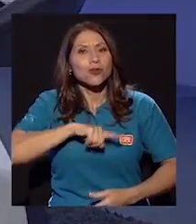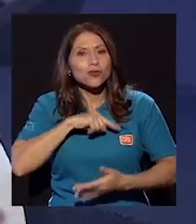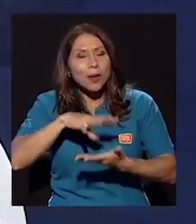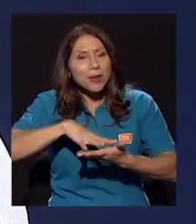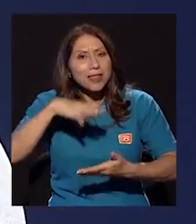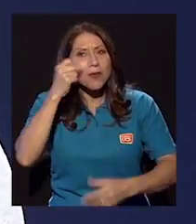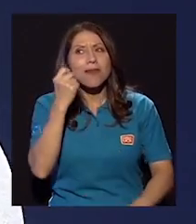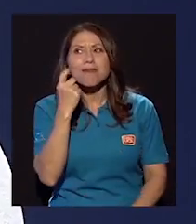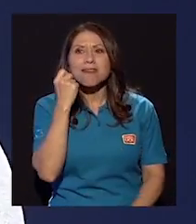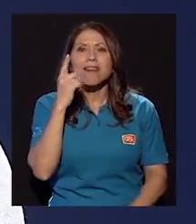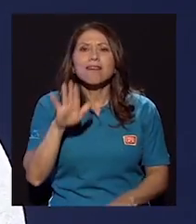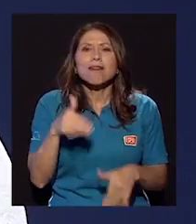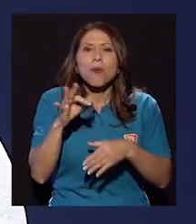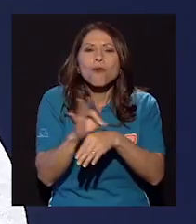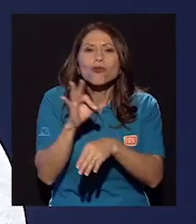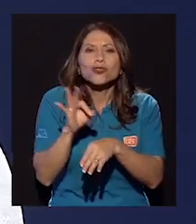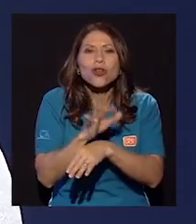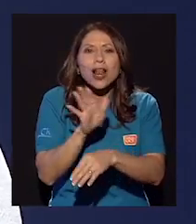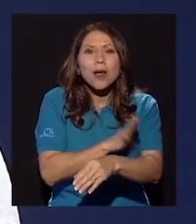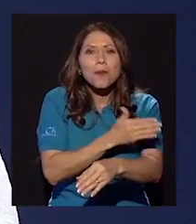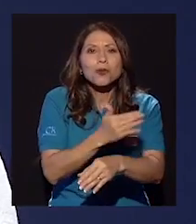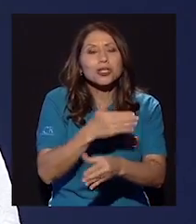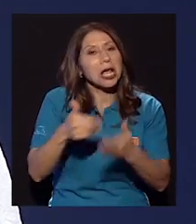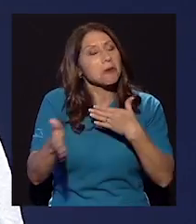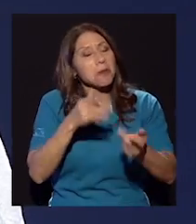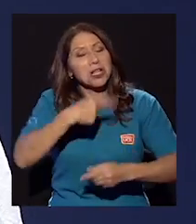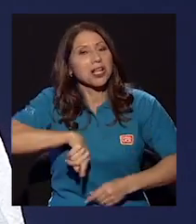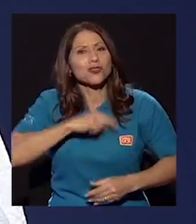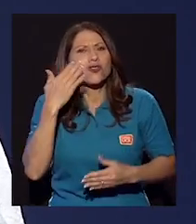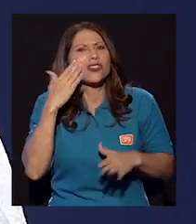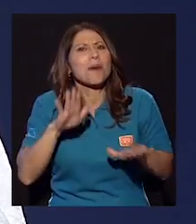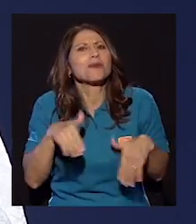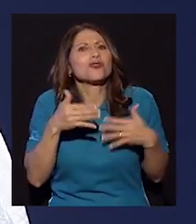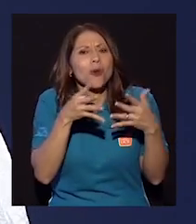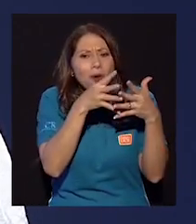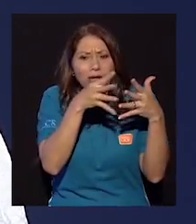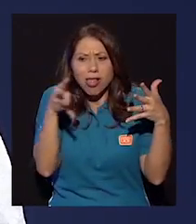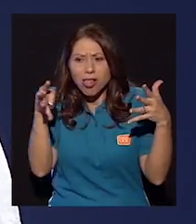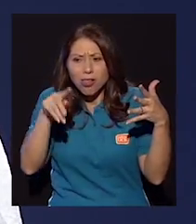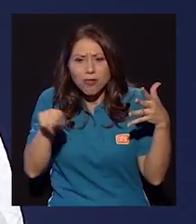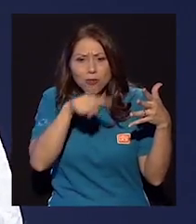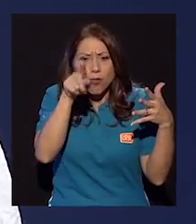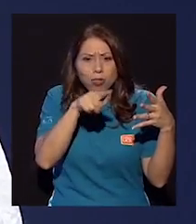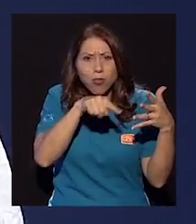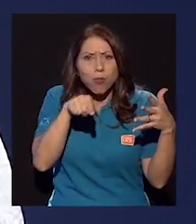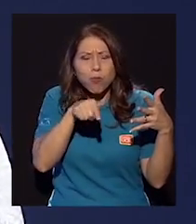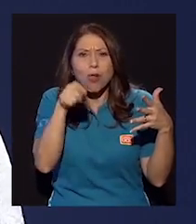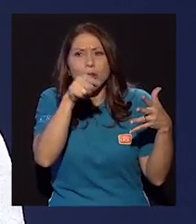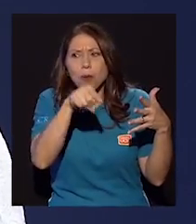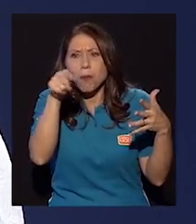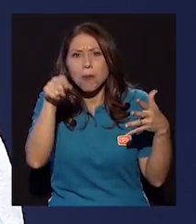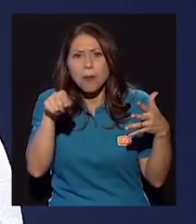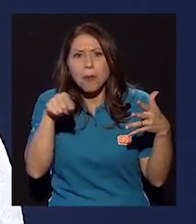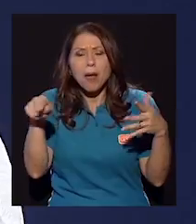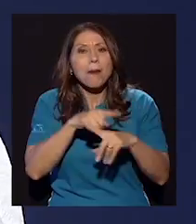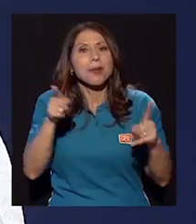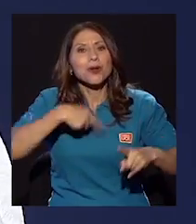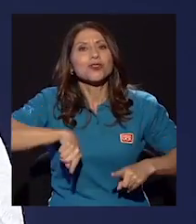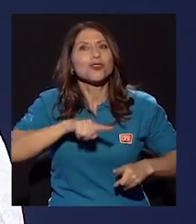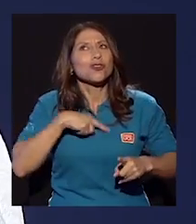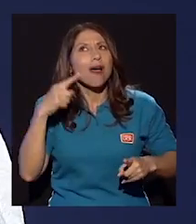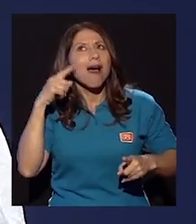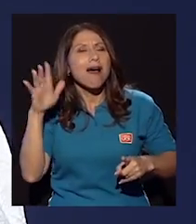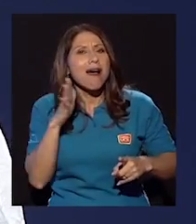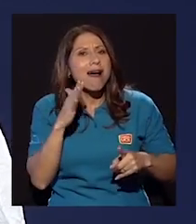música, aunque no podamos ponerles nombres a las notas o a las figuras, y hemos aprendido qué es lo que va a venir después. Entonces, aunque